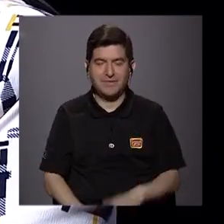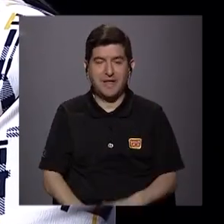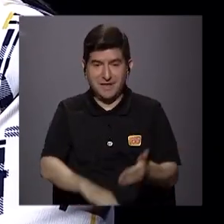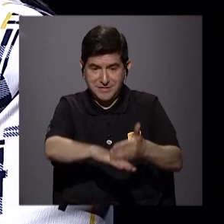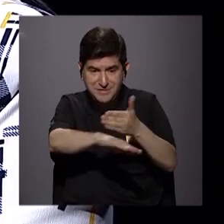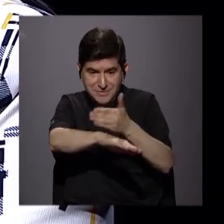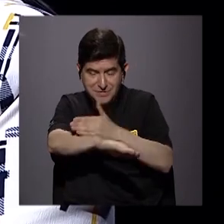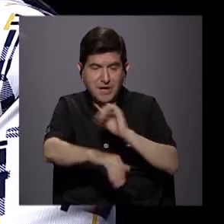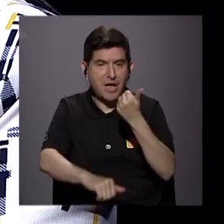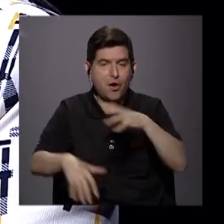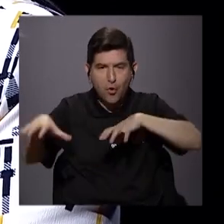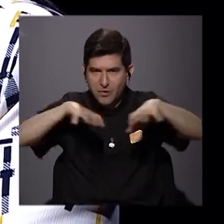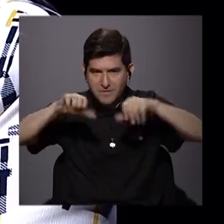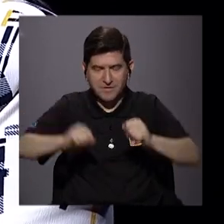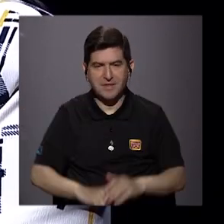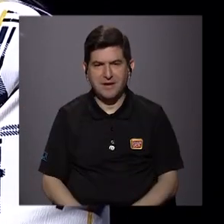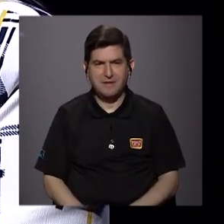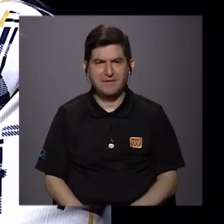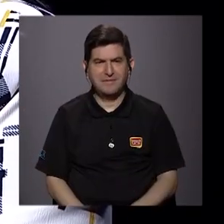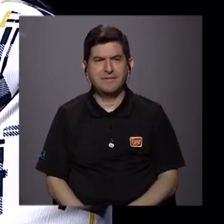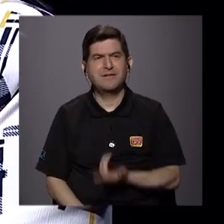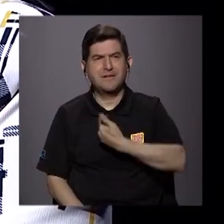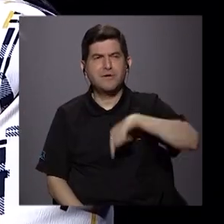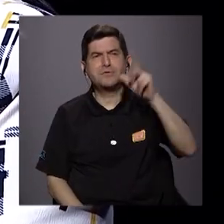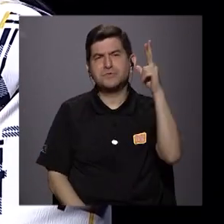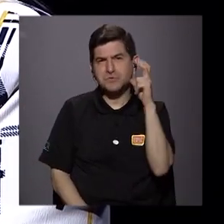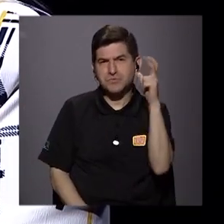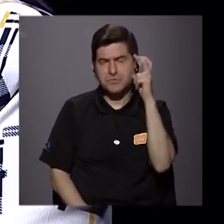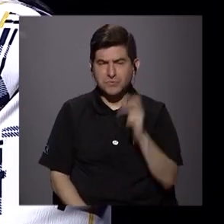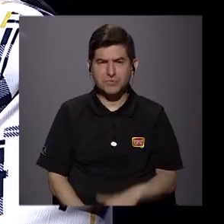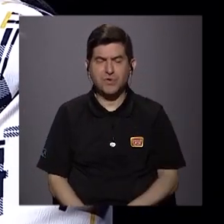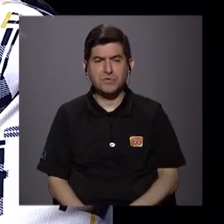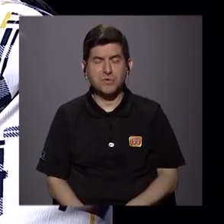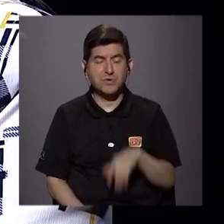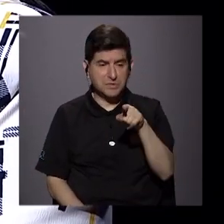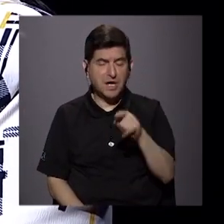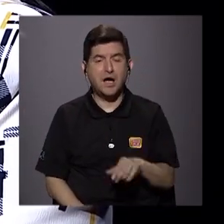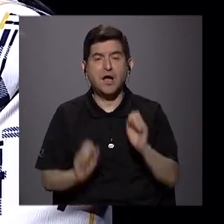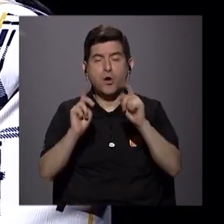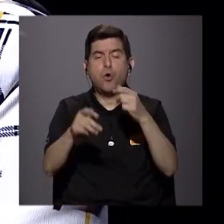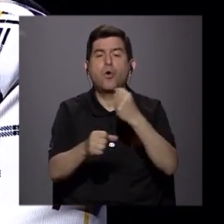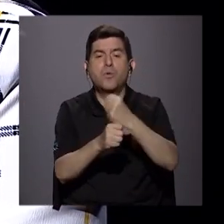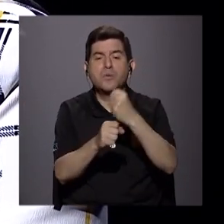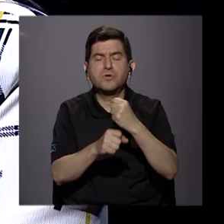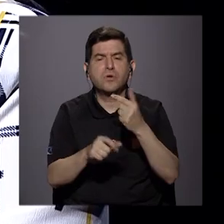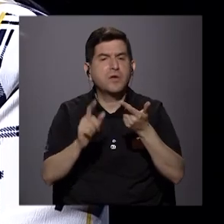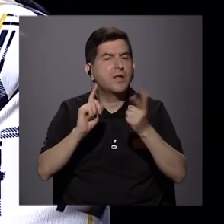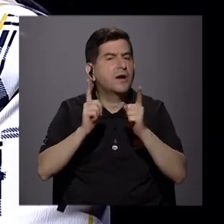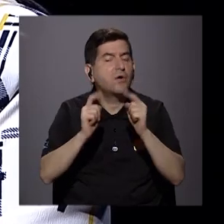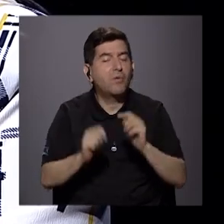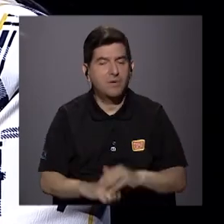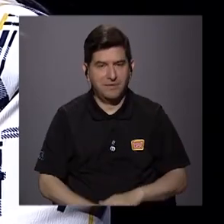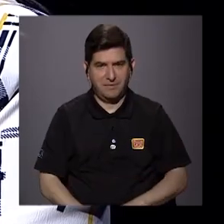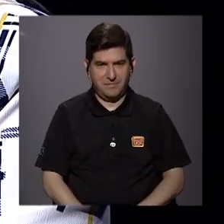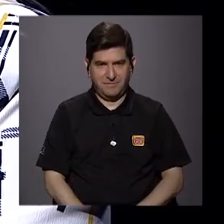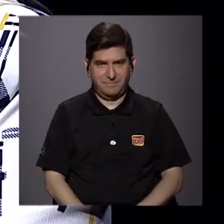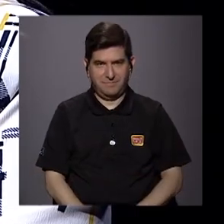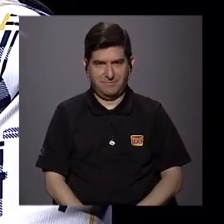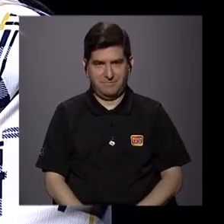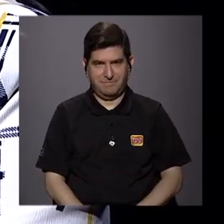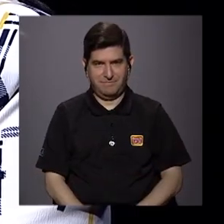que crecer e impulsar otras actividades. Recientemente hemos escuchado anuncios de puestos de trabajo. ¿De qué tipo de puestos hemos escuchado?